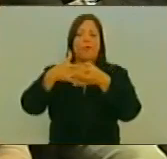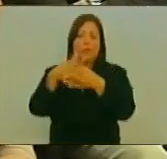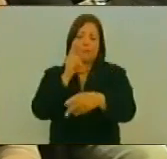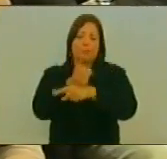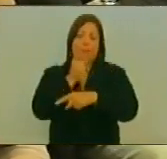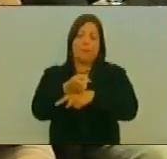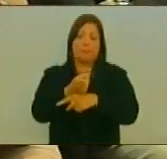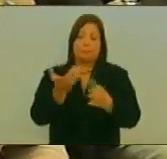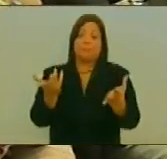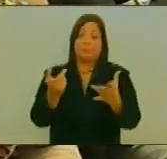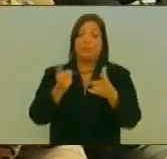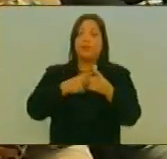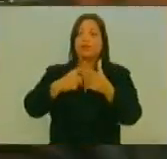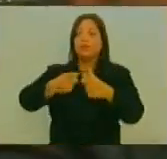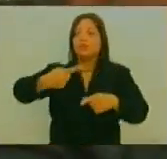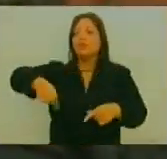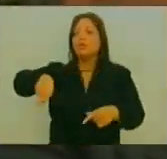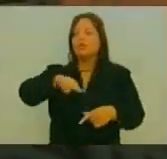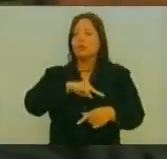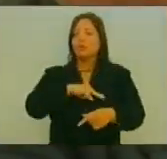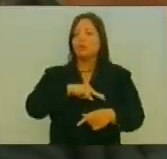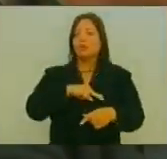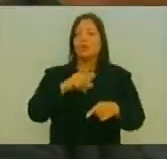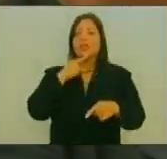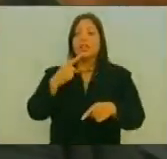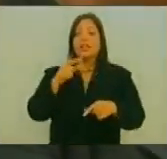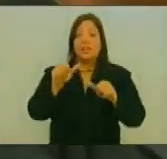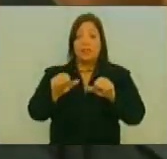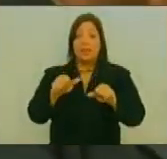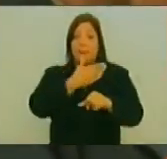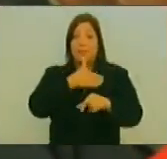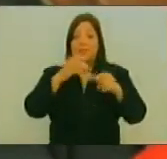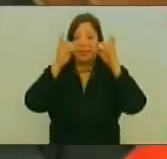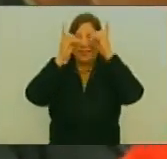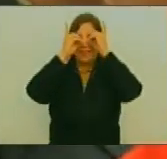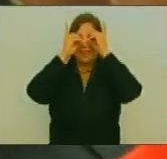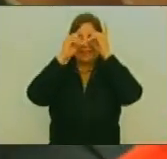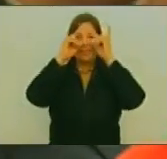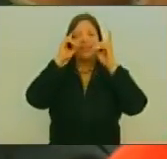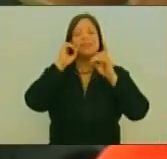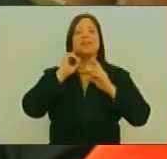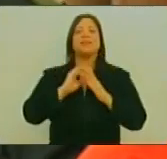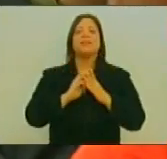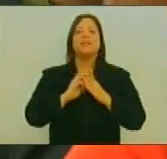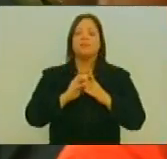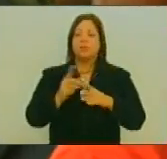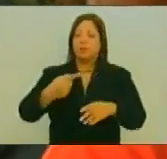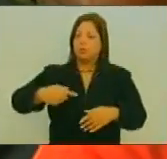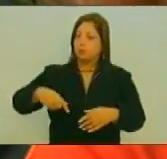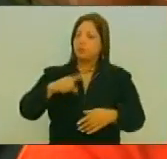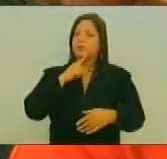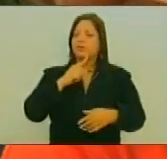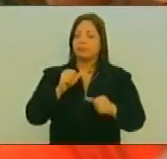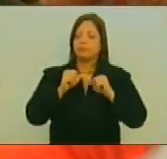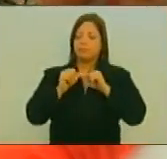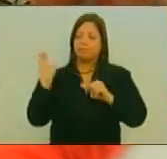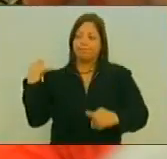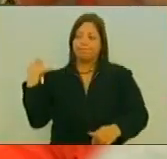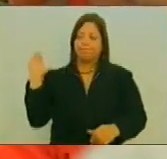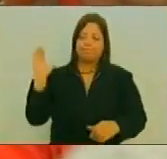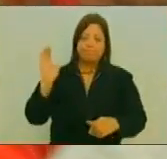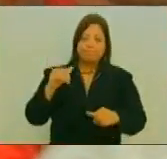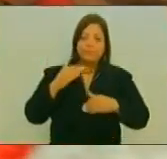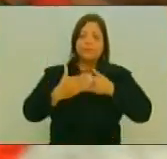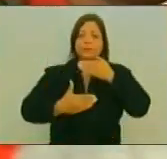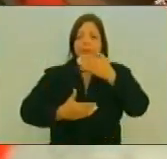Nosotros Como Lo Acaba De Decir Nuestra Presidenta Efectivamente Hemos Venido Luchando